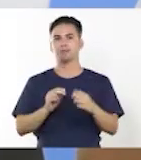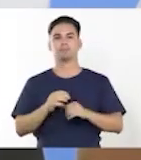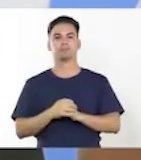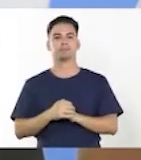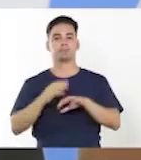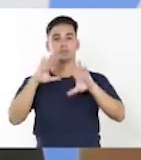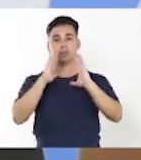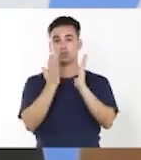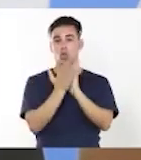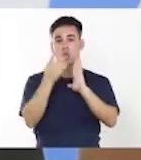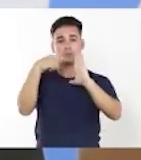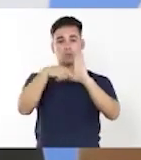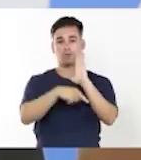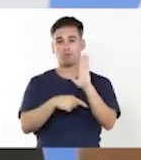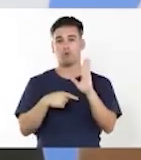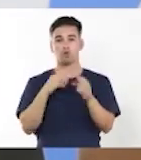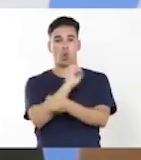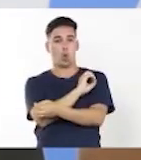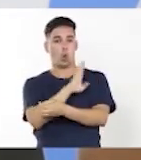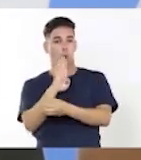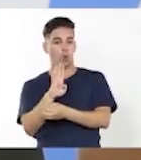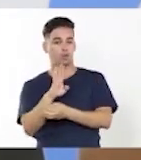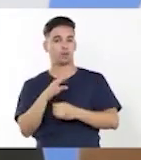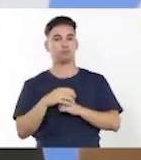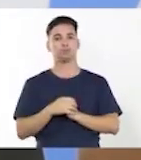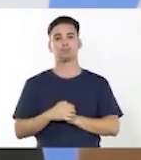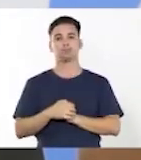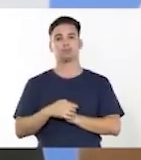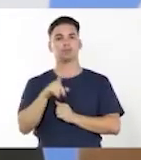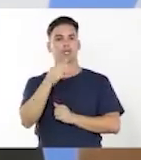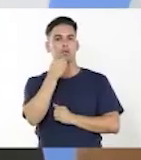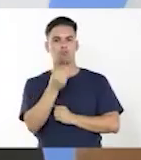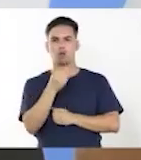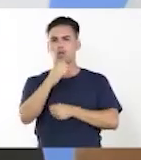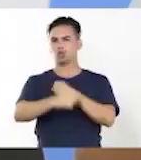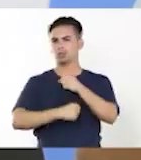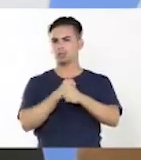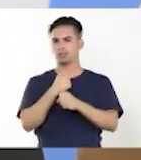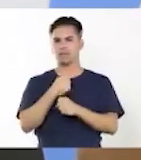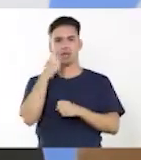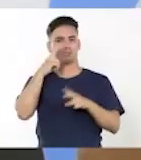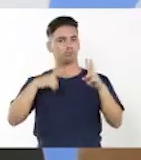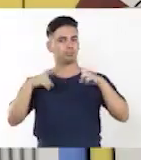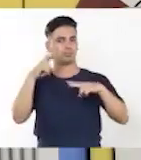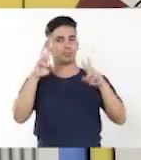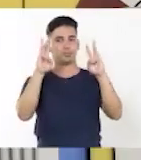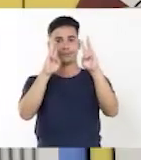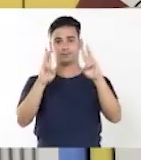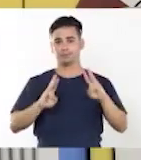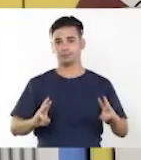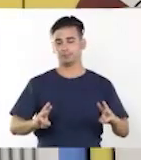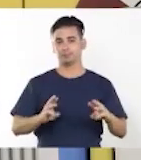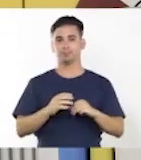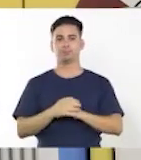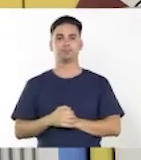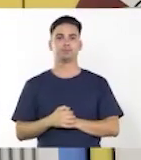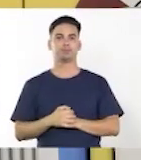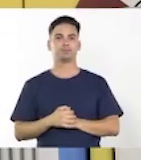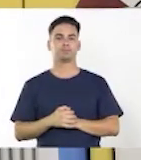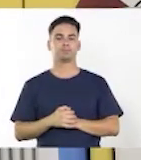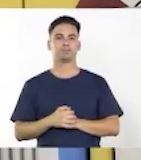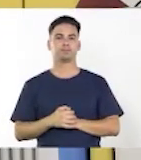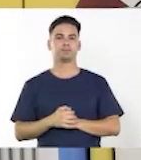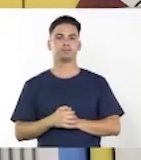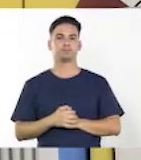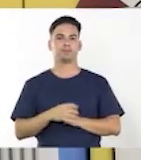curiosos con todo lo que se les está dando. Ir a los sitios digitales cuando no tienen las